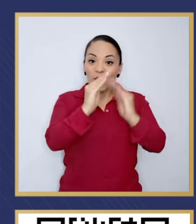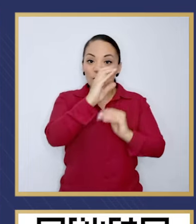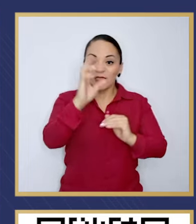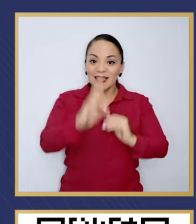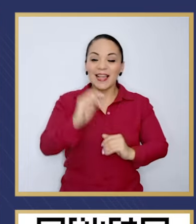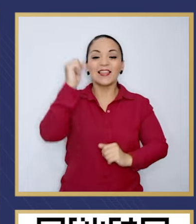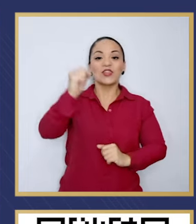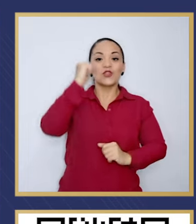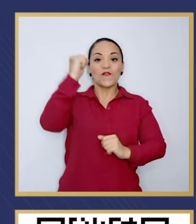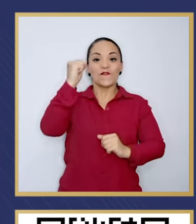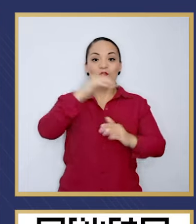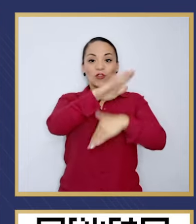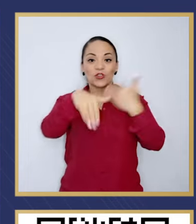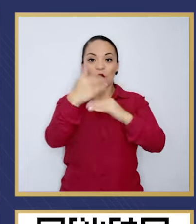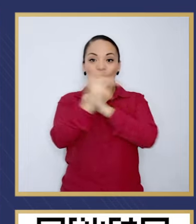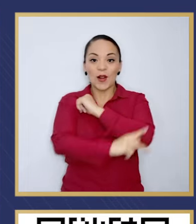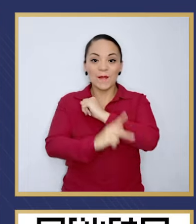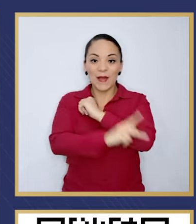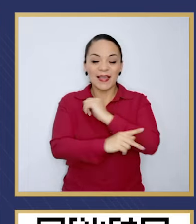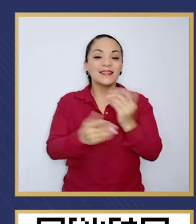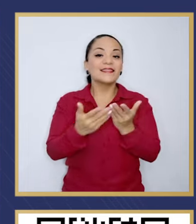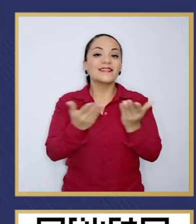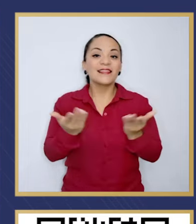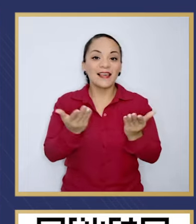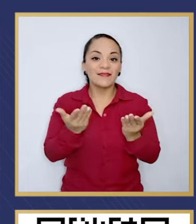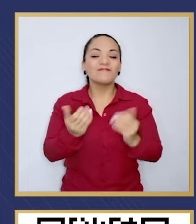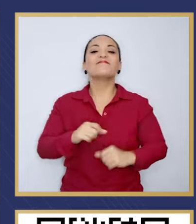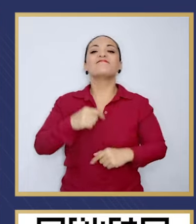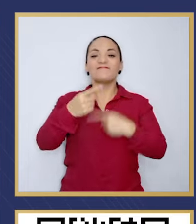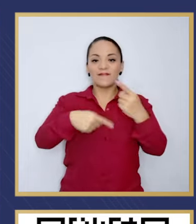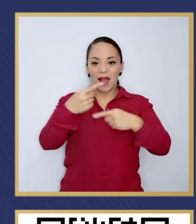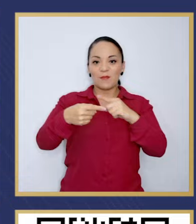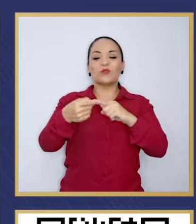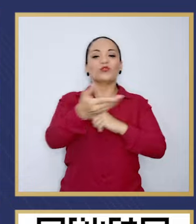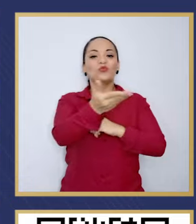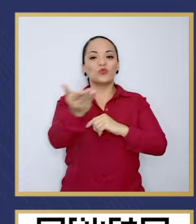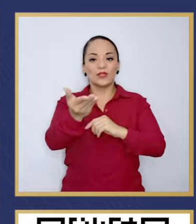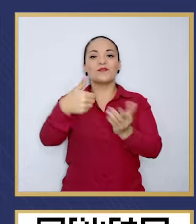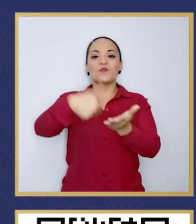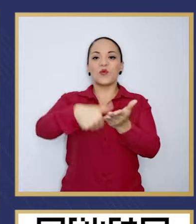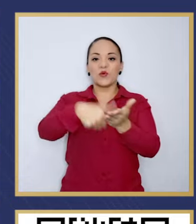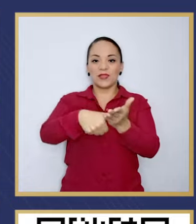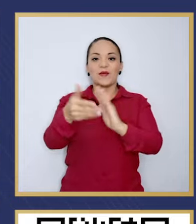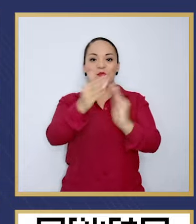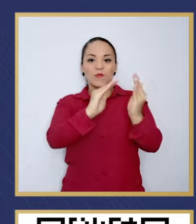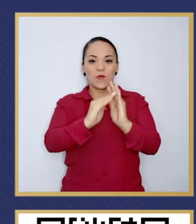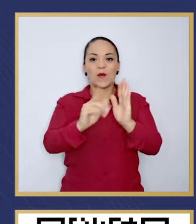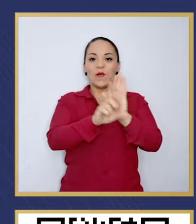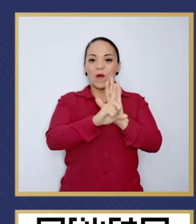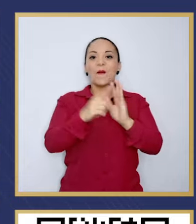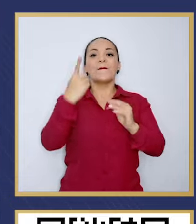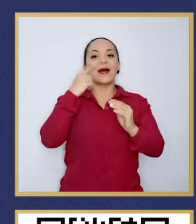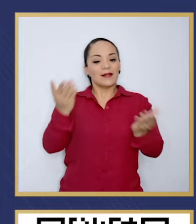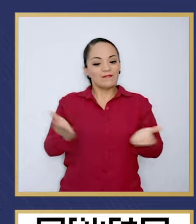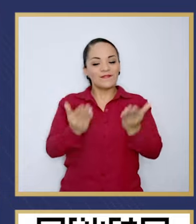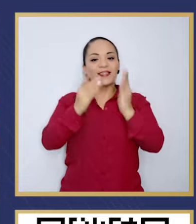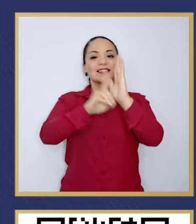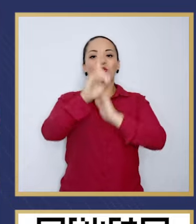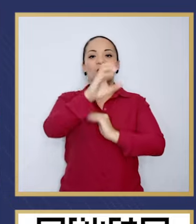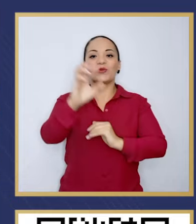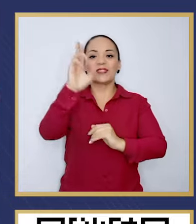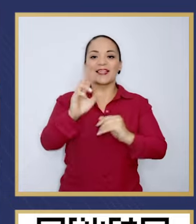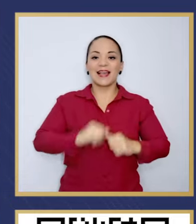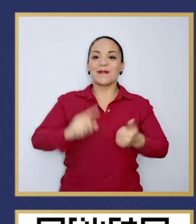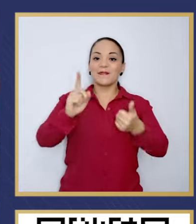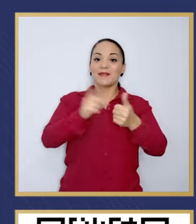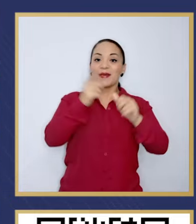triunfo de todo un país es que sí vamos con el referéndum para impulsar el desarrollo de Costa Rica. Que